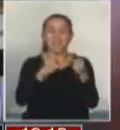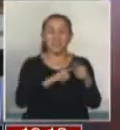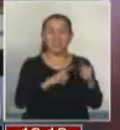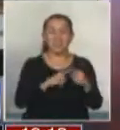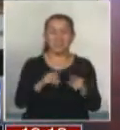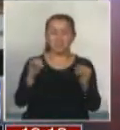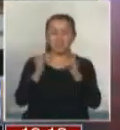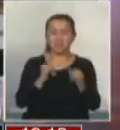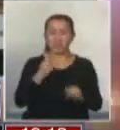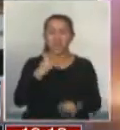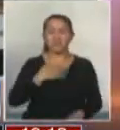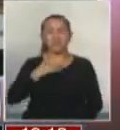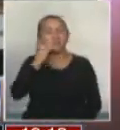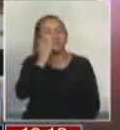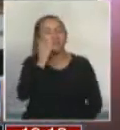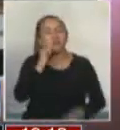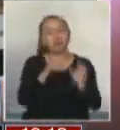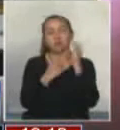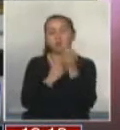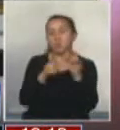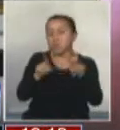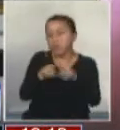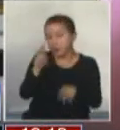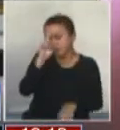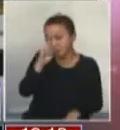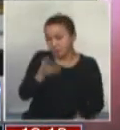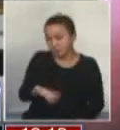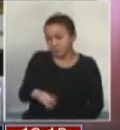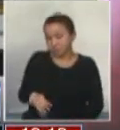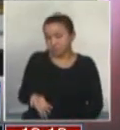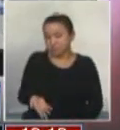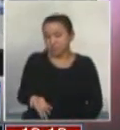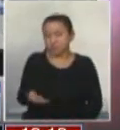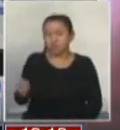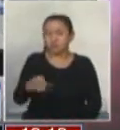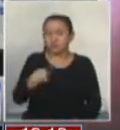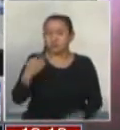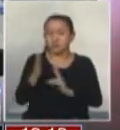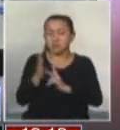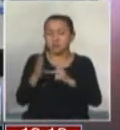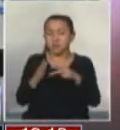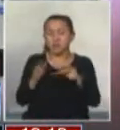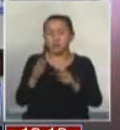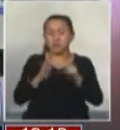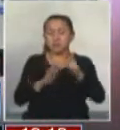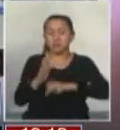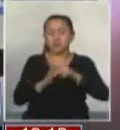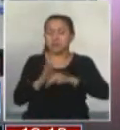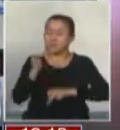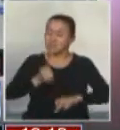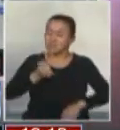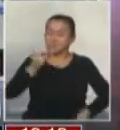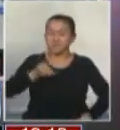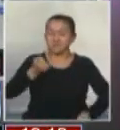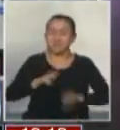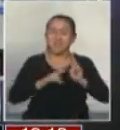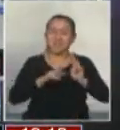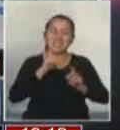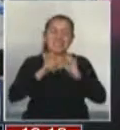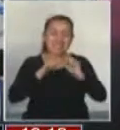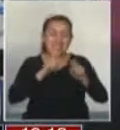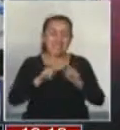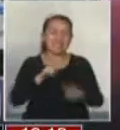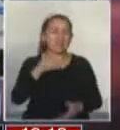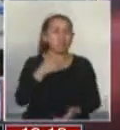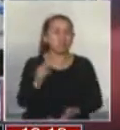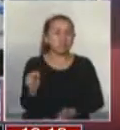formas de vida afectiva se respetan. Y es precisamente el paso que hemos dado. Estos proyectos siempre generan críticas, generan